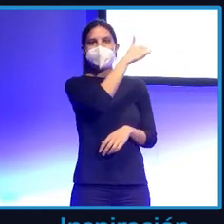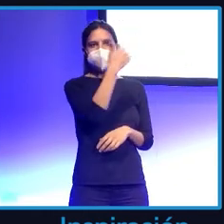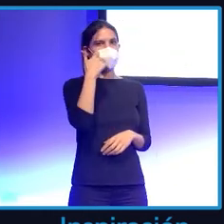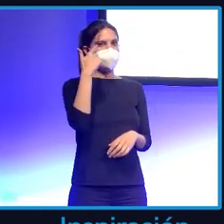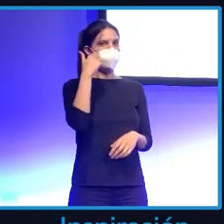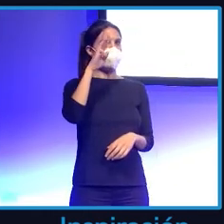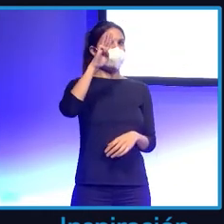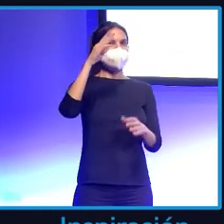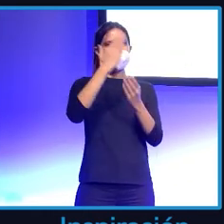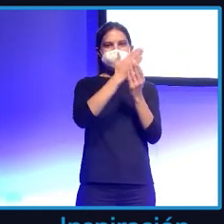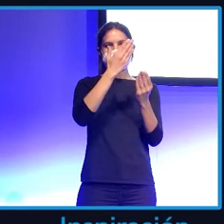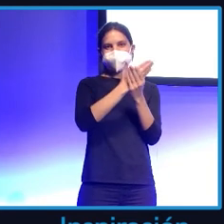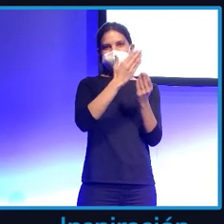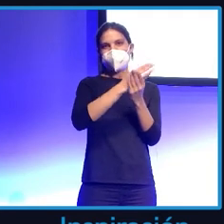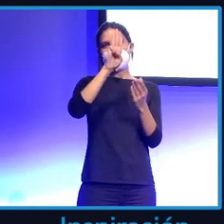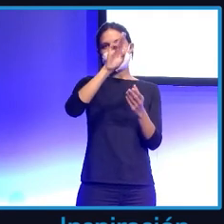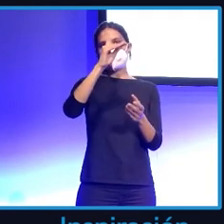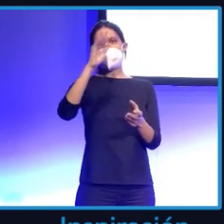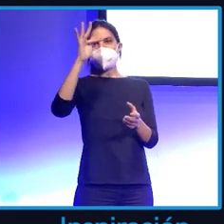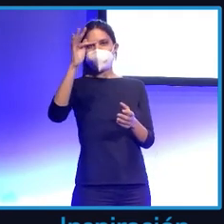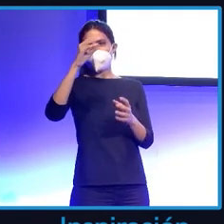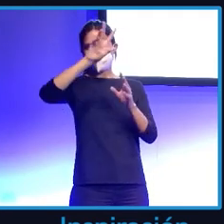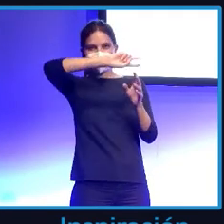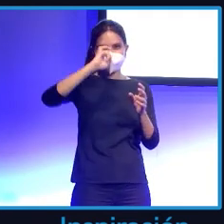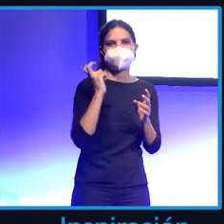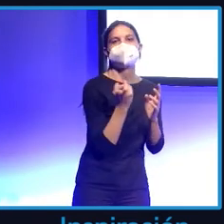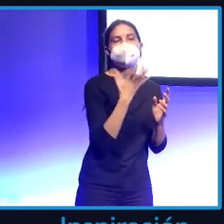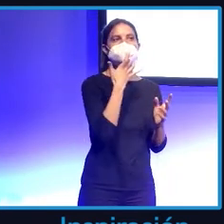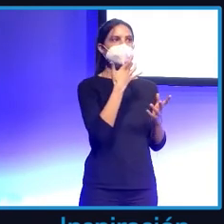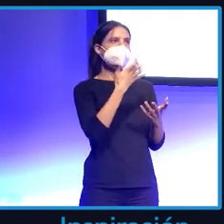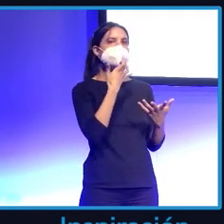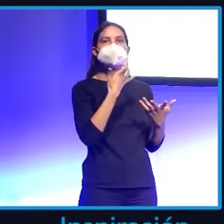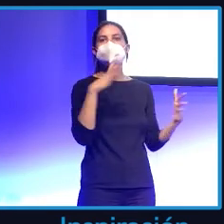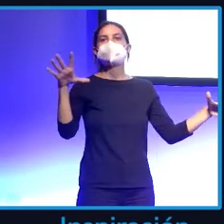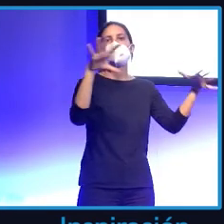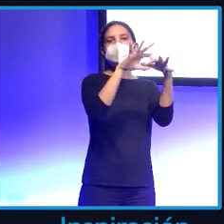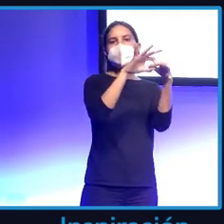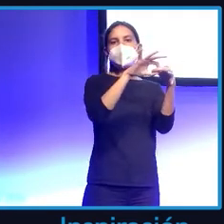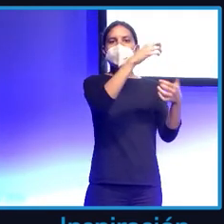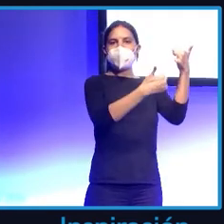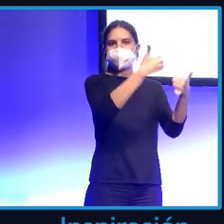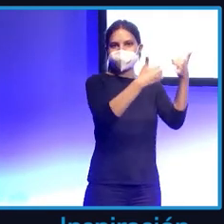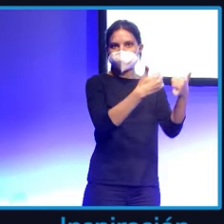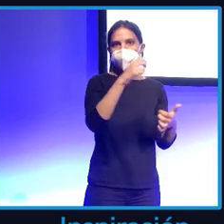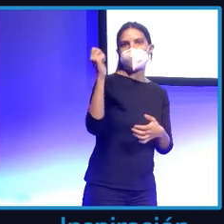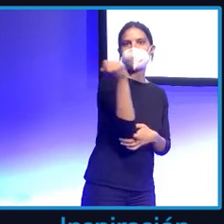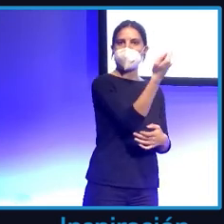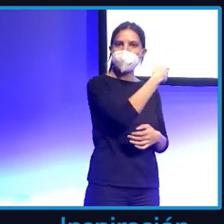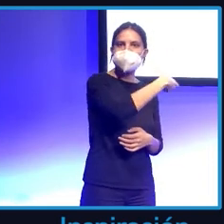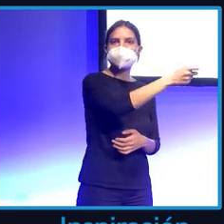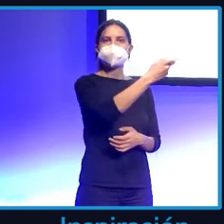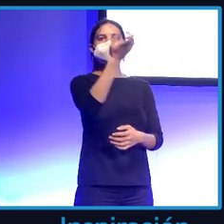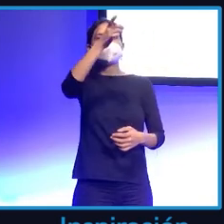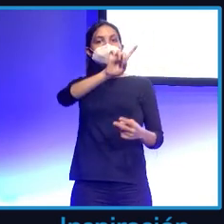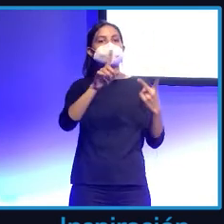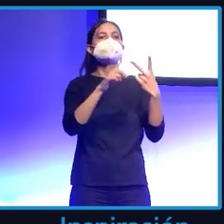donde esta persona había ido a varios torneos y competiciones y, bueno, podíamos saber incluso con qué amigos